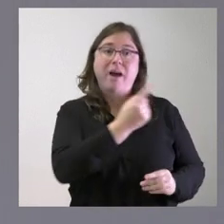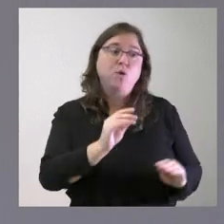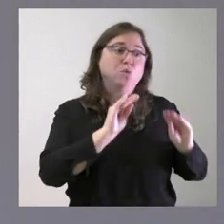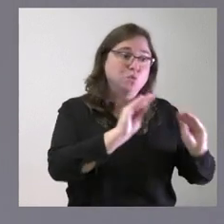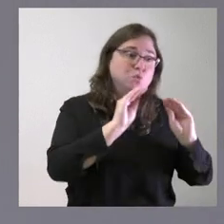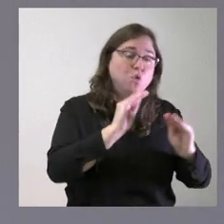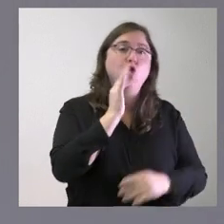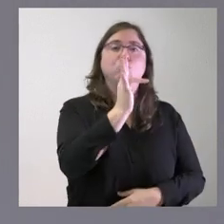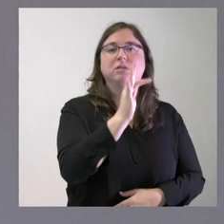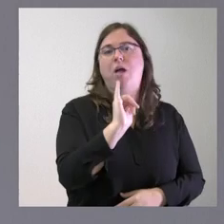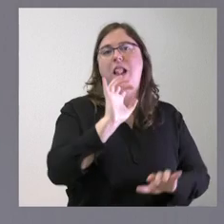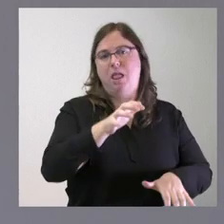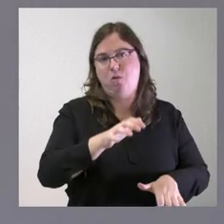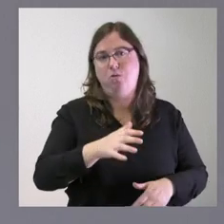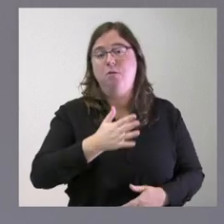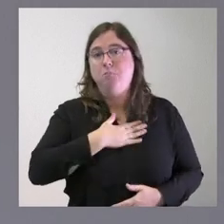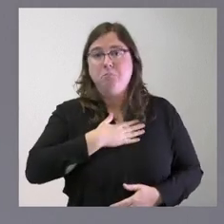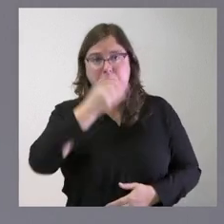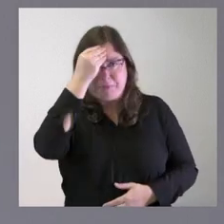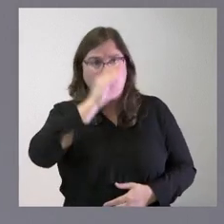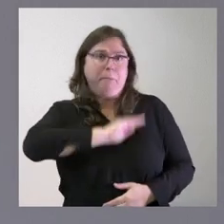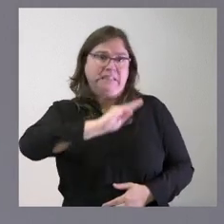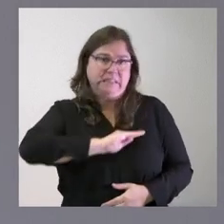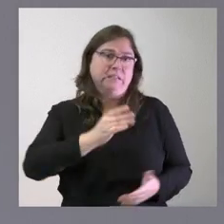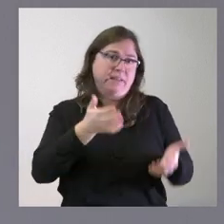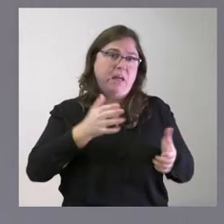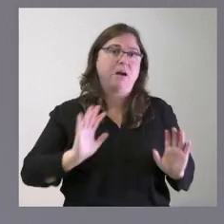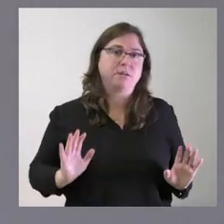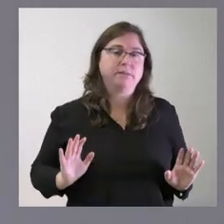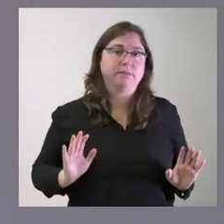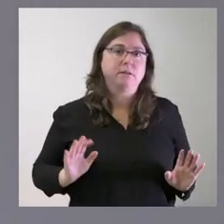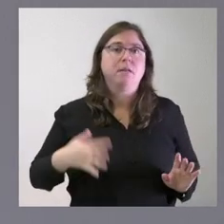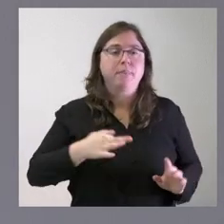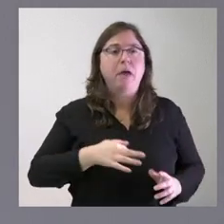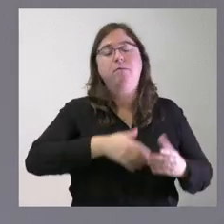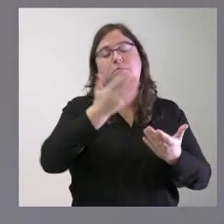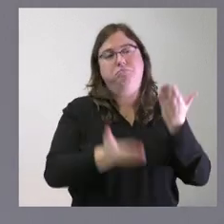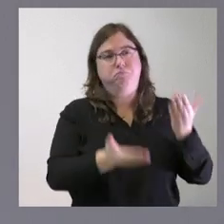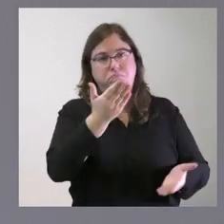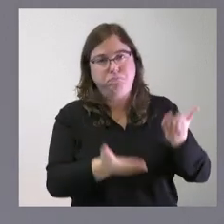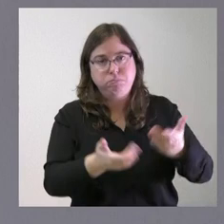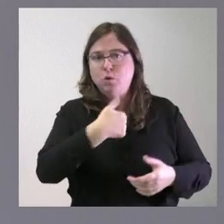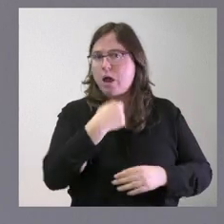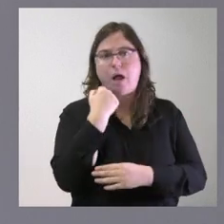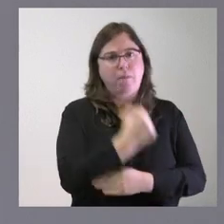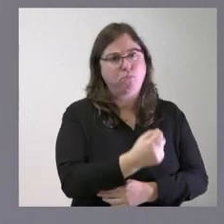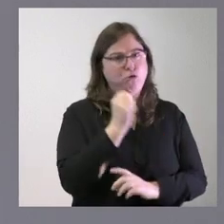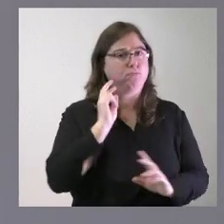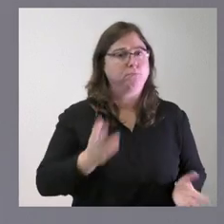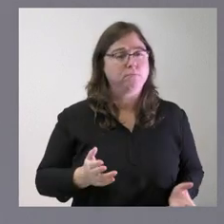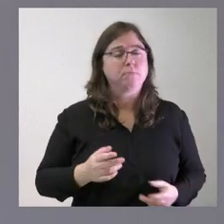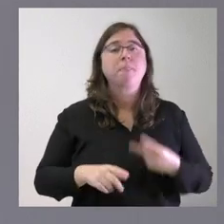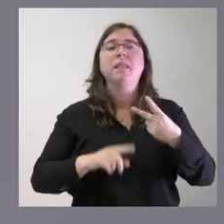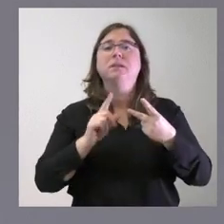muchas ventajas que tiene León que a nuestro juicio son bastantes y que tienen que ser consideradas y merecen nuestro apoyo y nuestro respaldo y lo